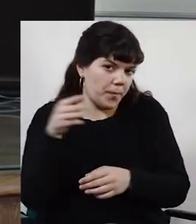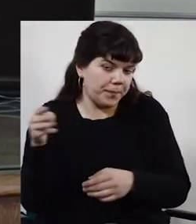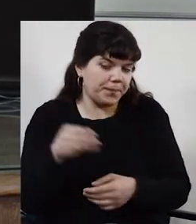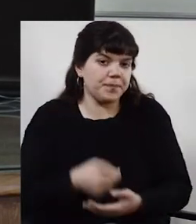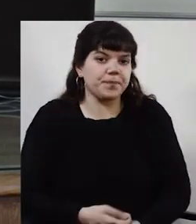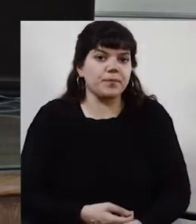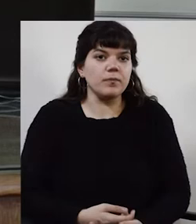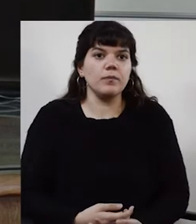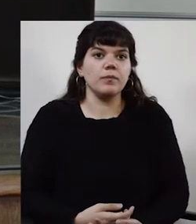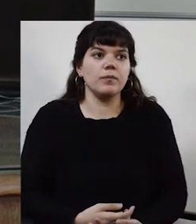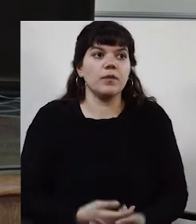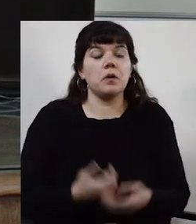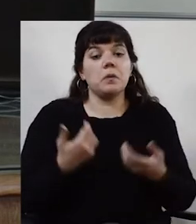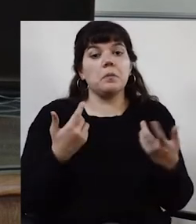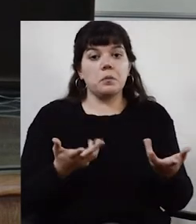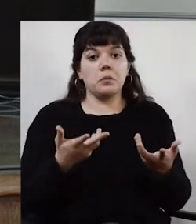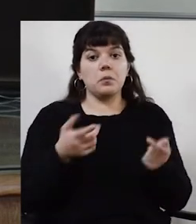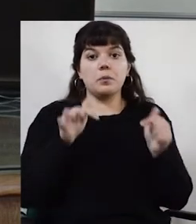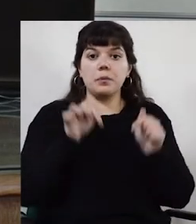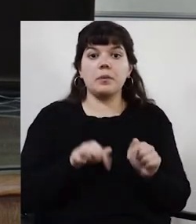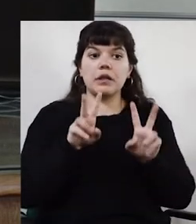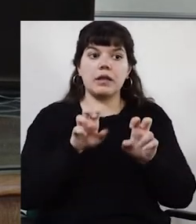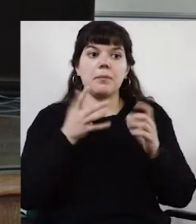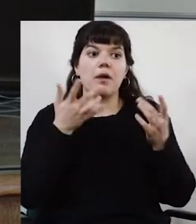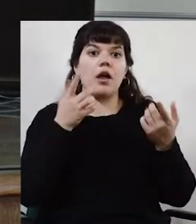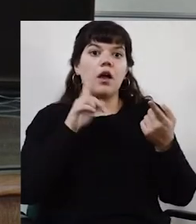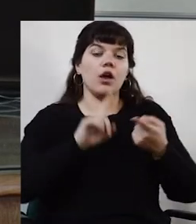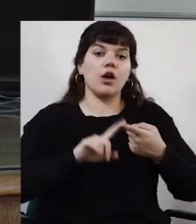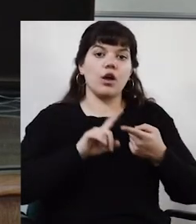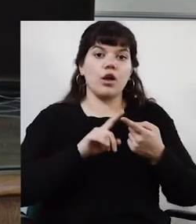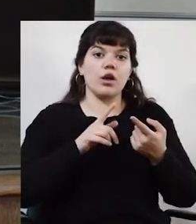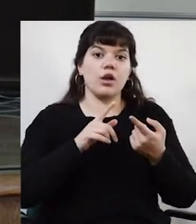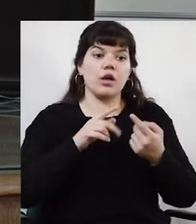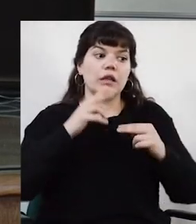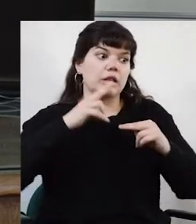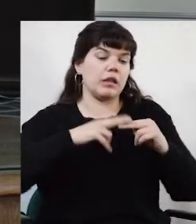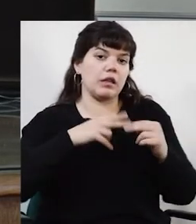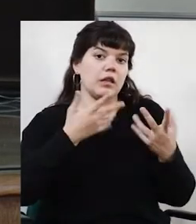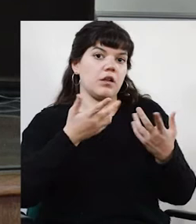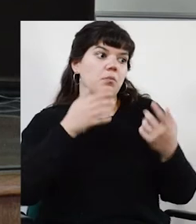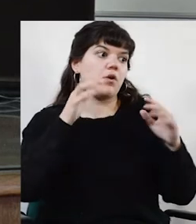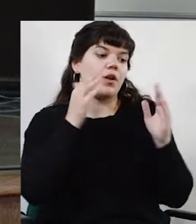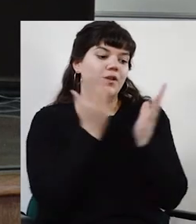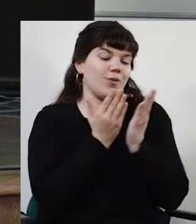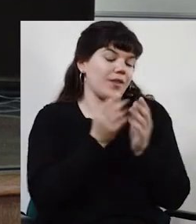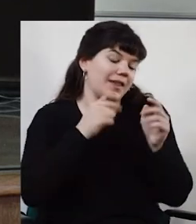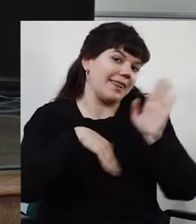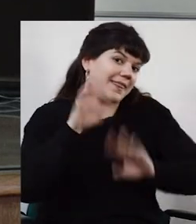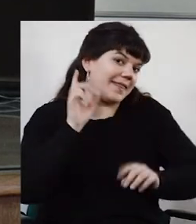¿sí? Bueno, con respecto a las redes académicas, hay mucho por hacer.